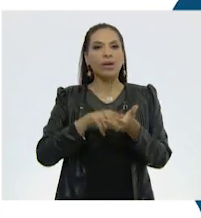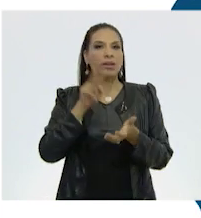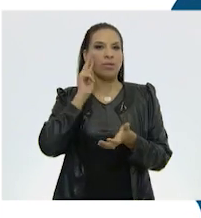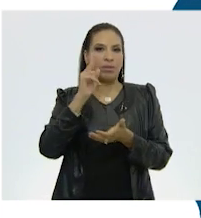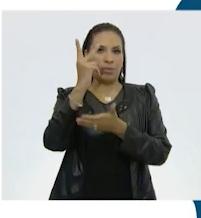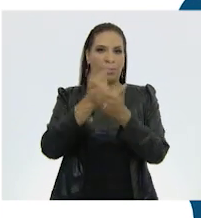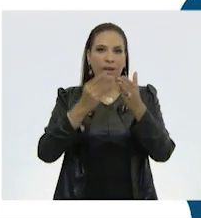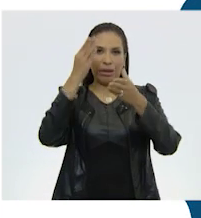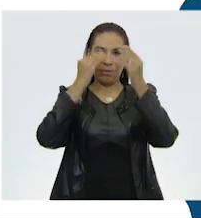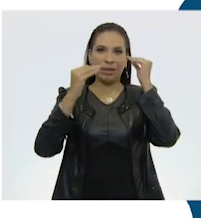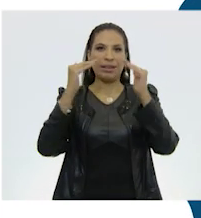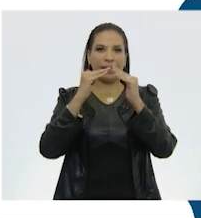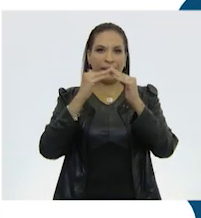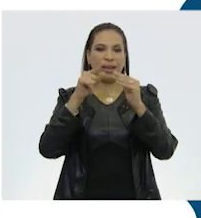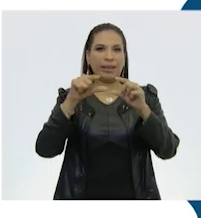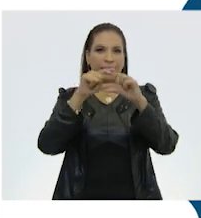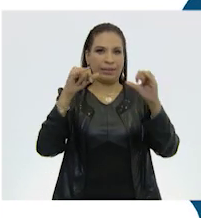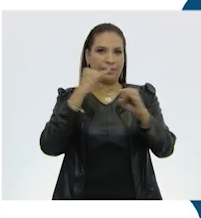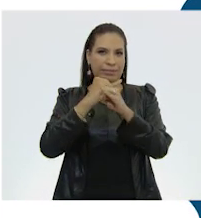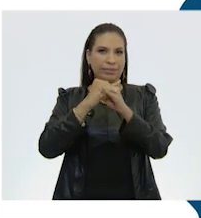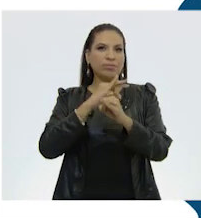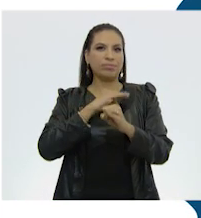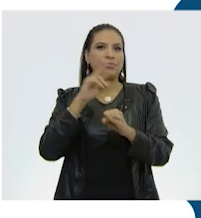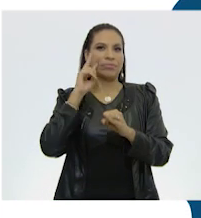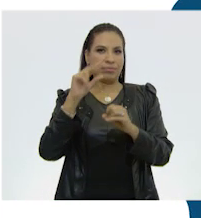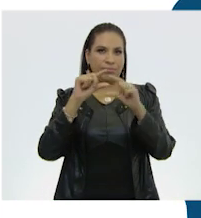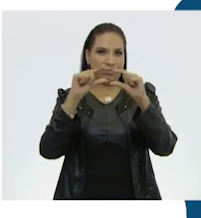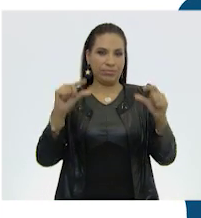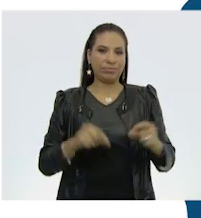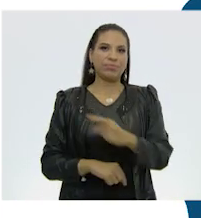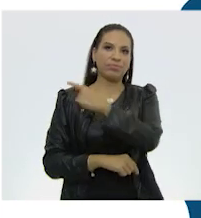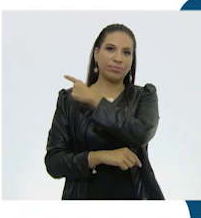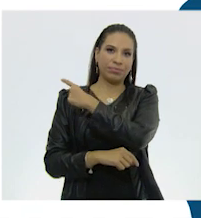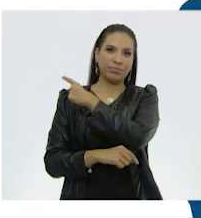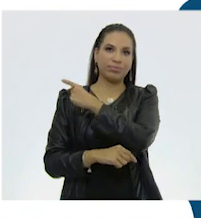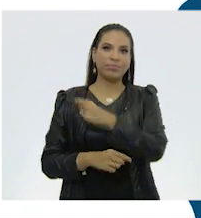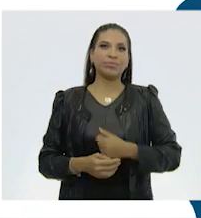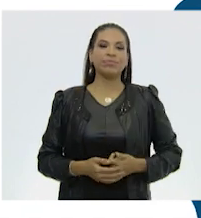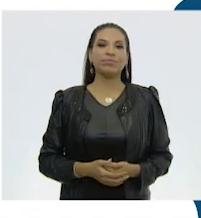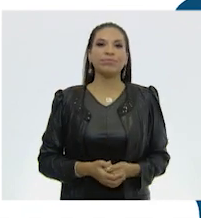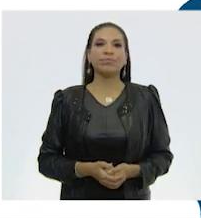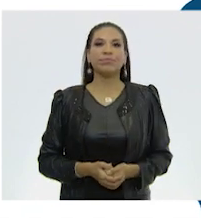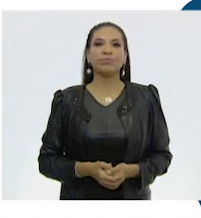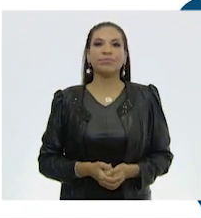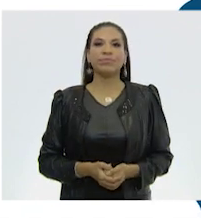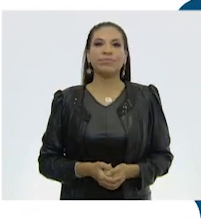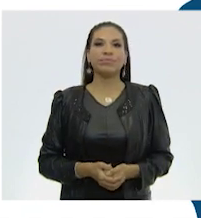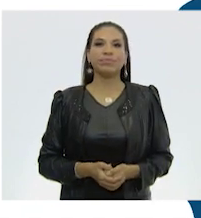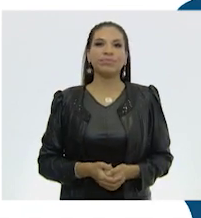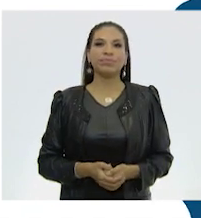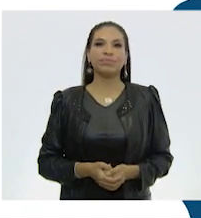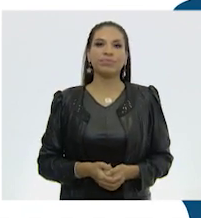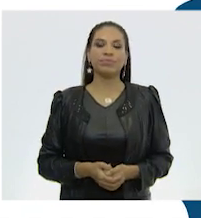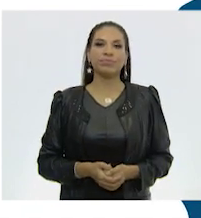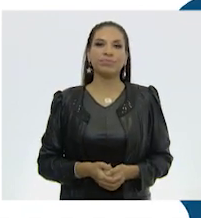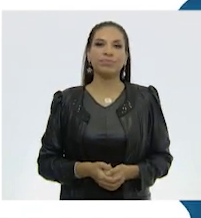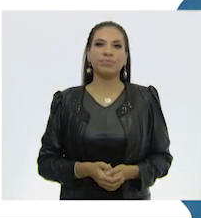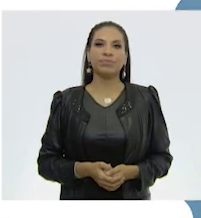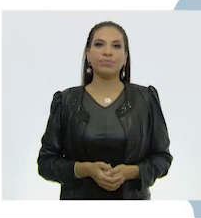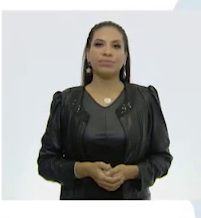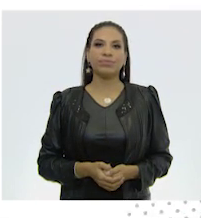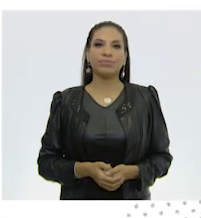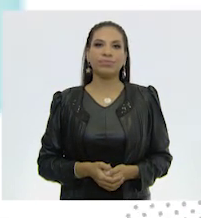a ver los programas de Aprende en Casa, los puedes encontrar en la siguiente liga. Aprende en Casa.cep.gov.mx.